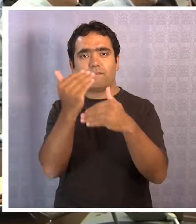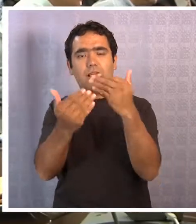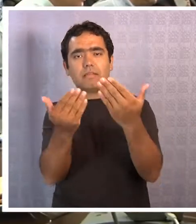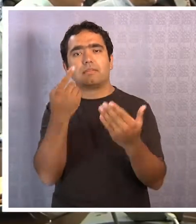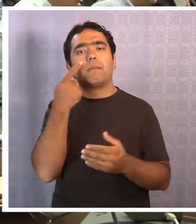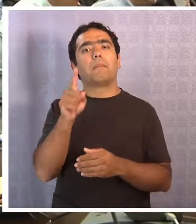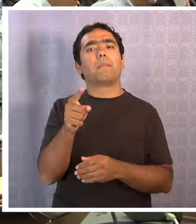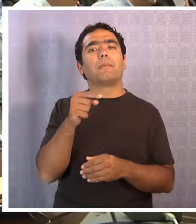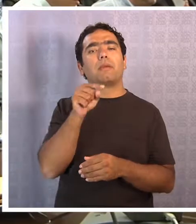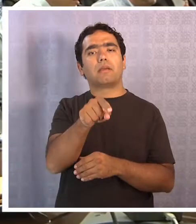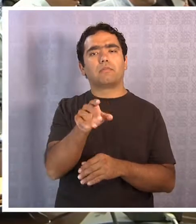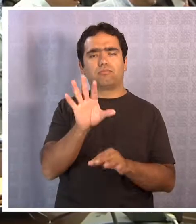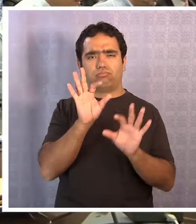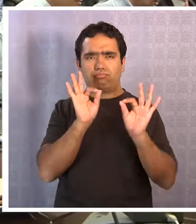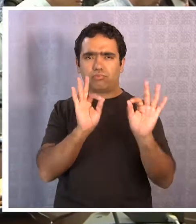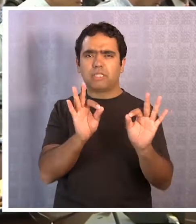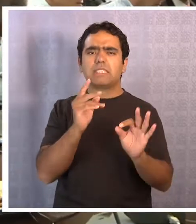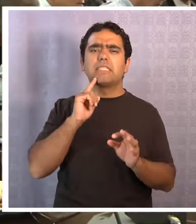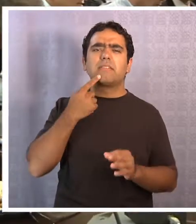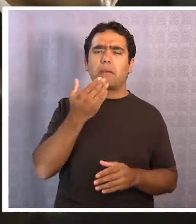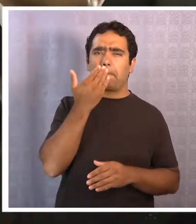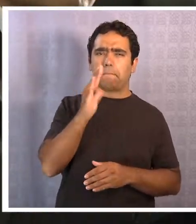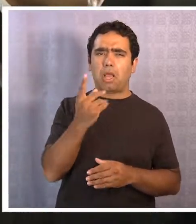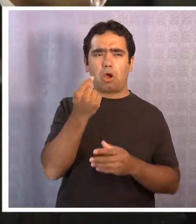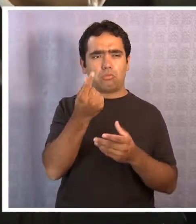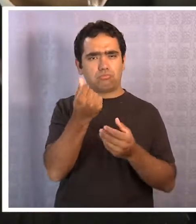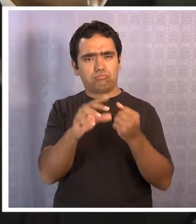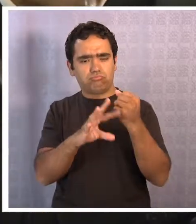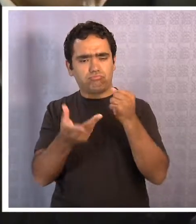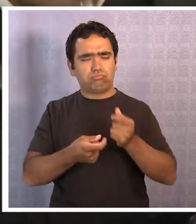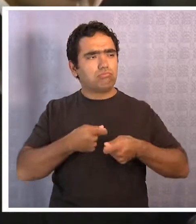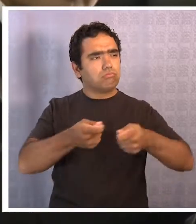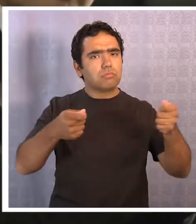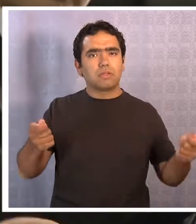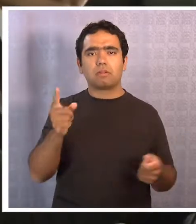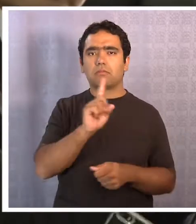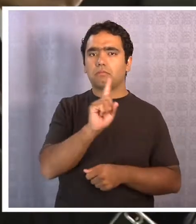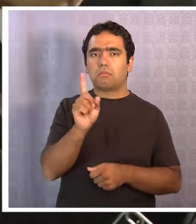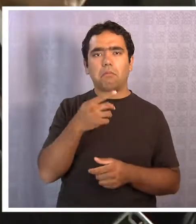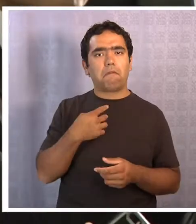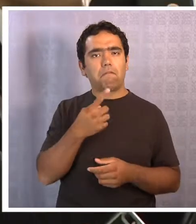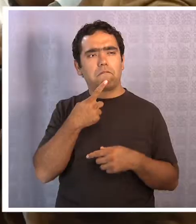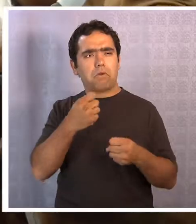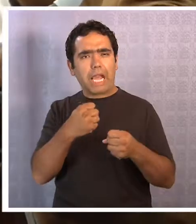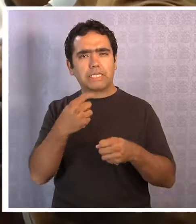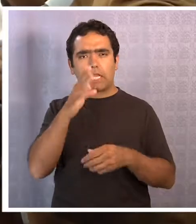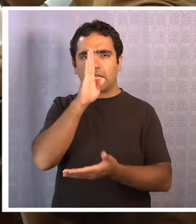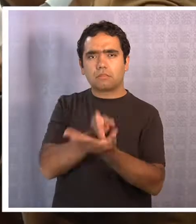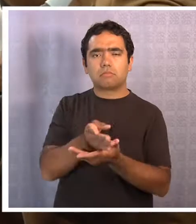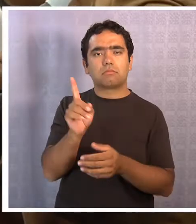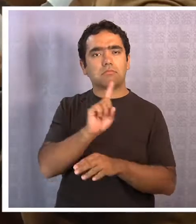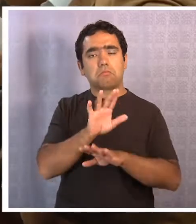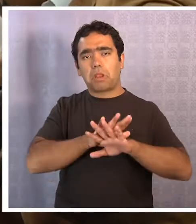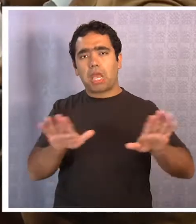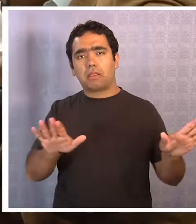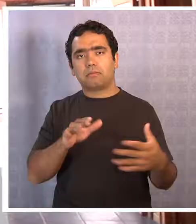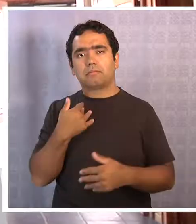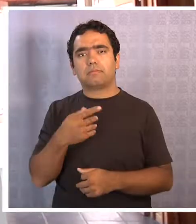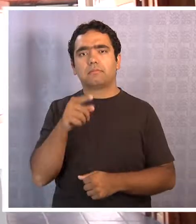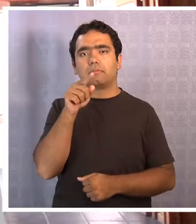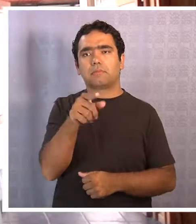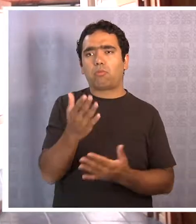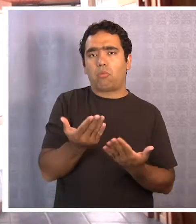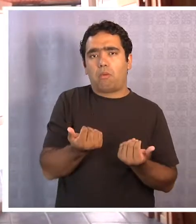la acción no es garantía de una mejor distribución de los recursos ni fortalece las decisiones regionales. Estamos esperando que